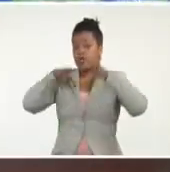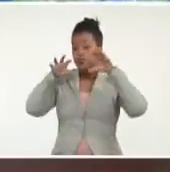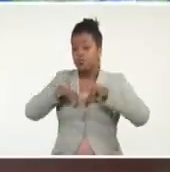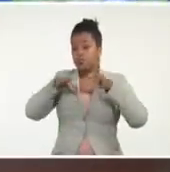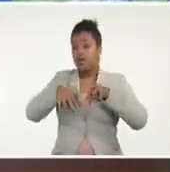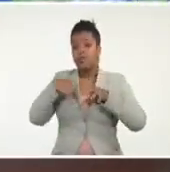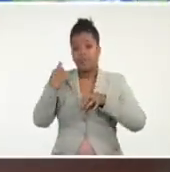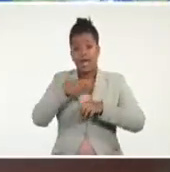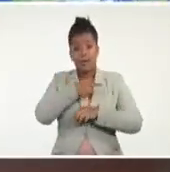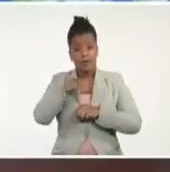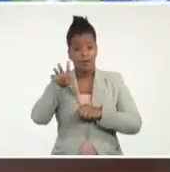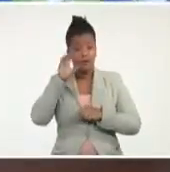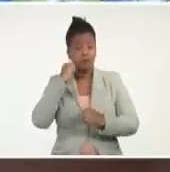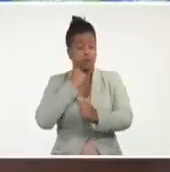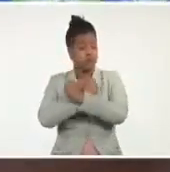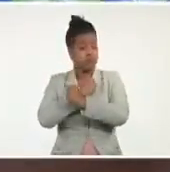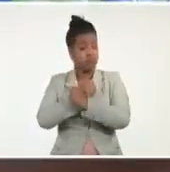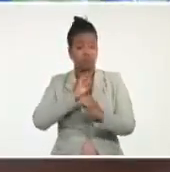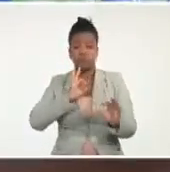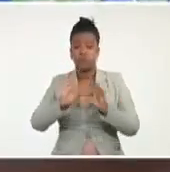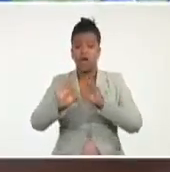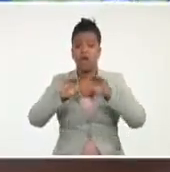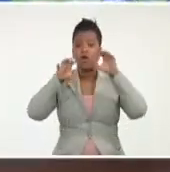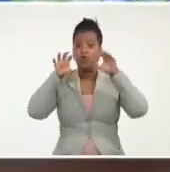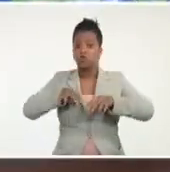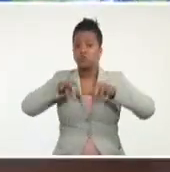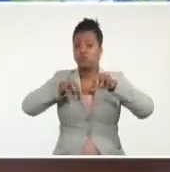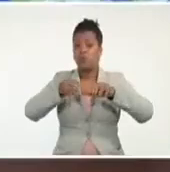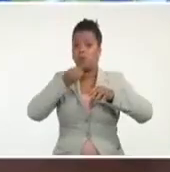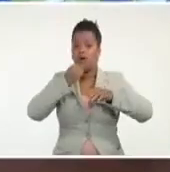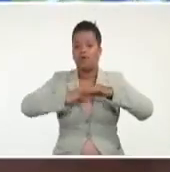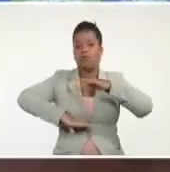cuenta. Es un factor muy peligroso, porque puede haber lugares e inundaciones.